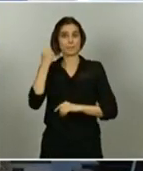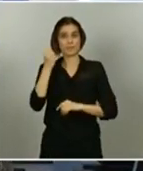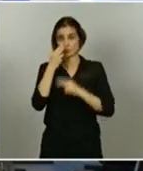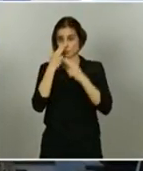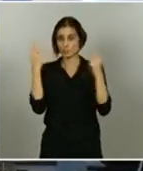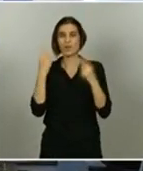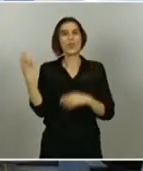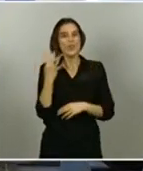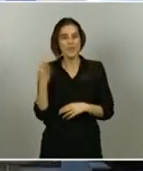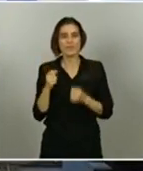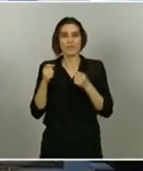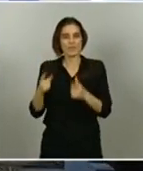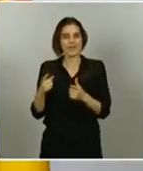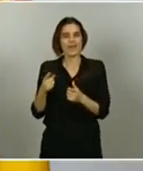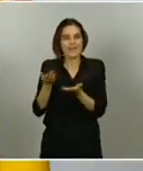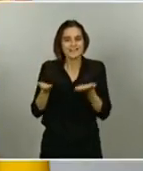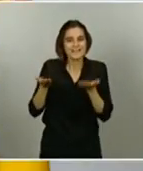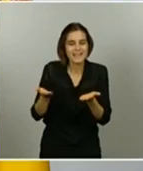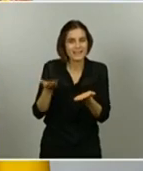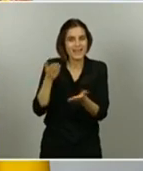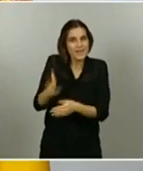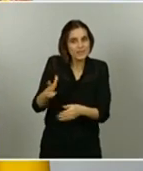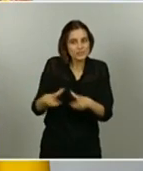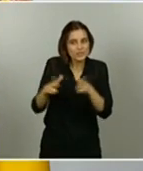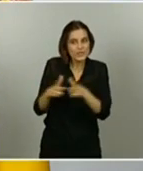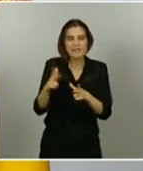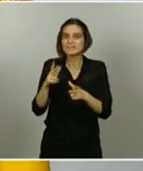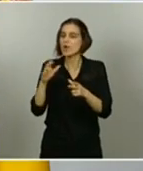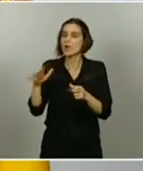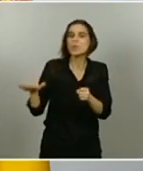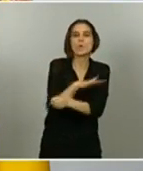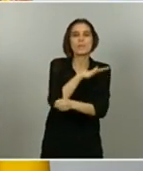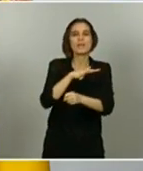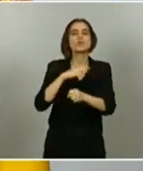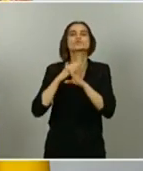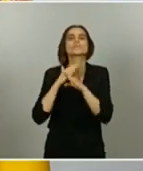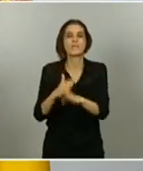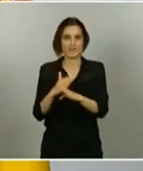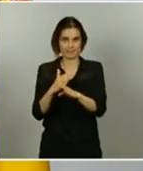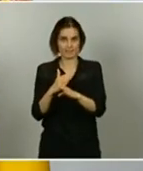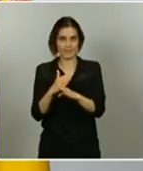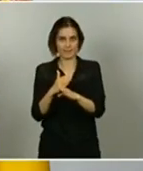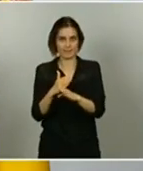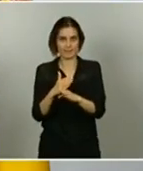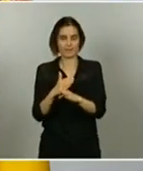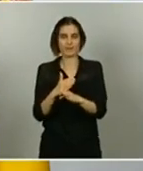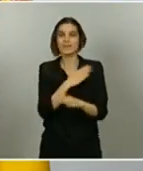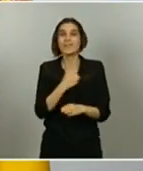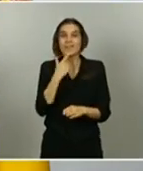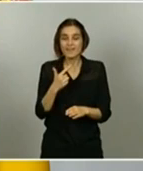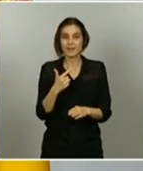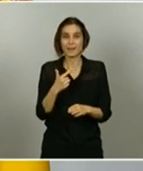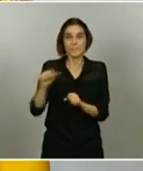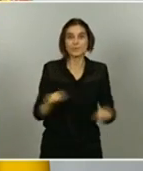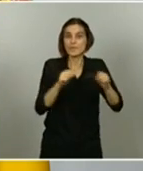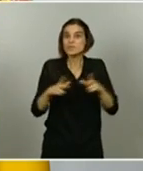suficientes en situaciones de necesidad. Es decir, nos obliga a garantizar la protección social. El ingreso mínimo vital que hoy